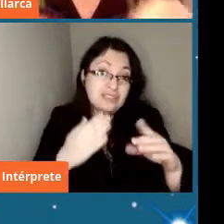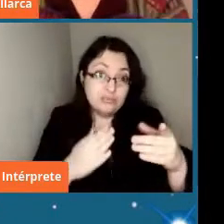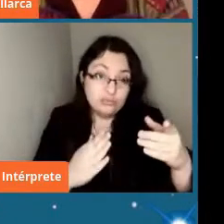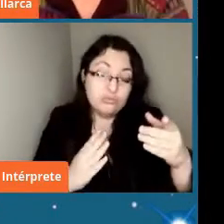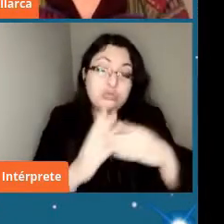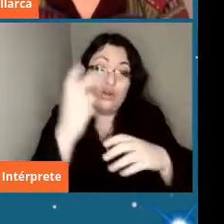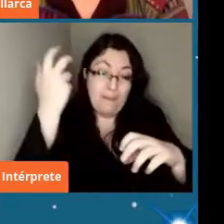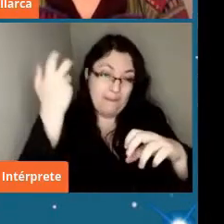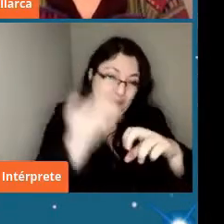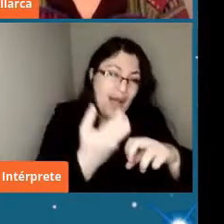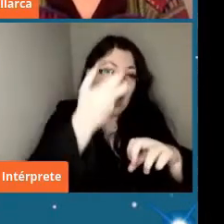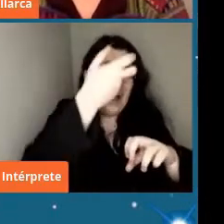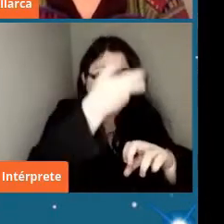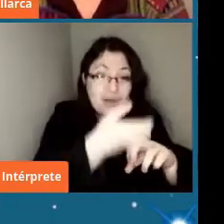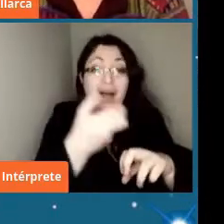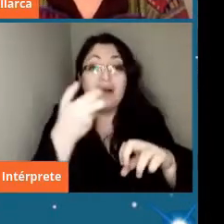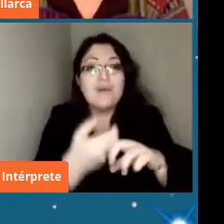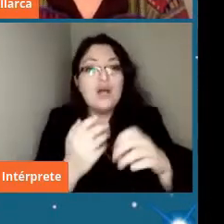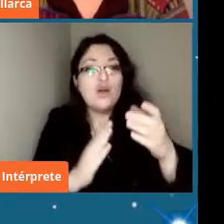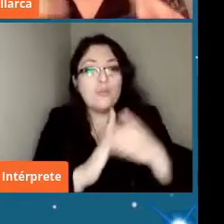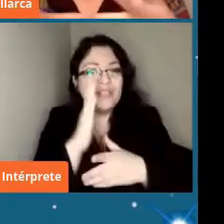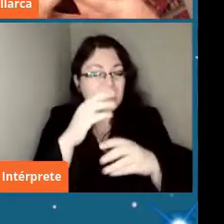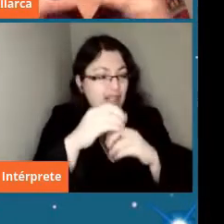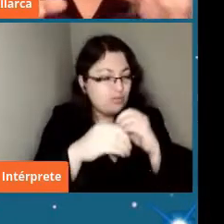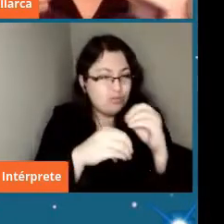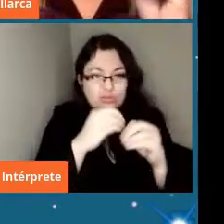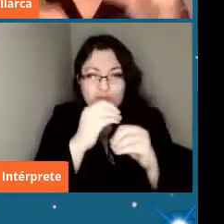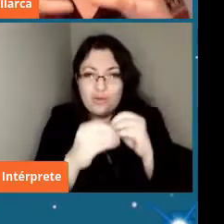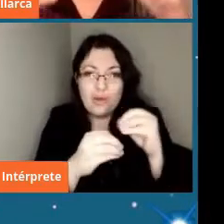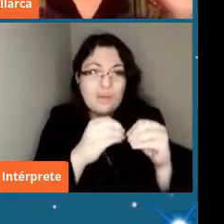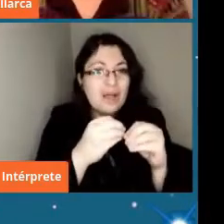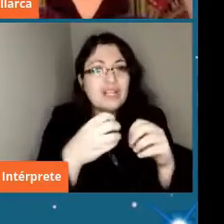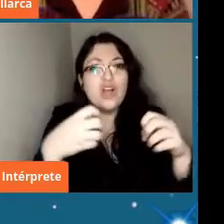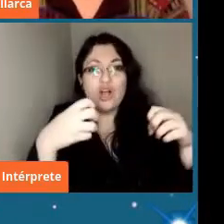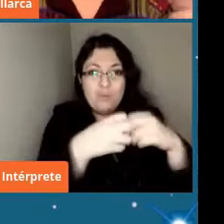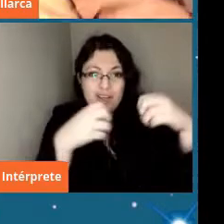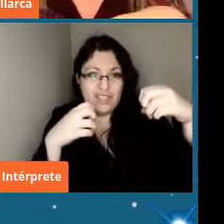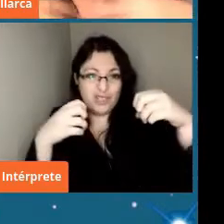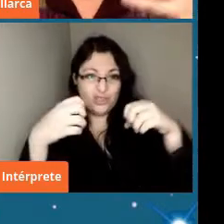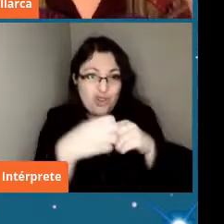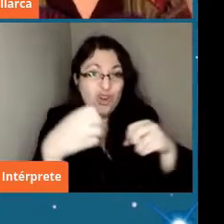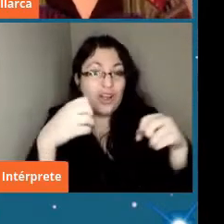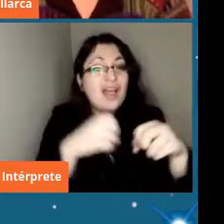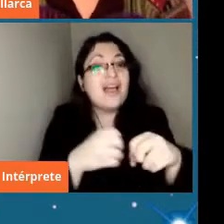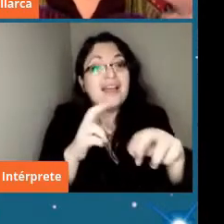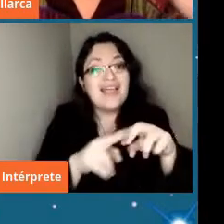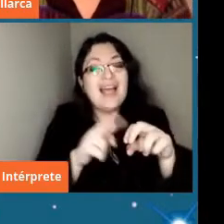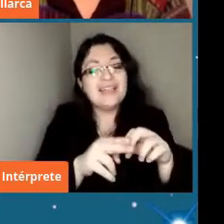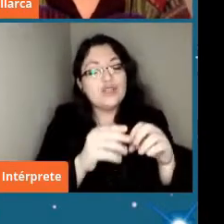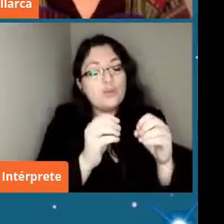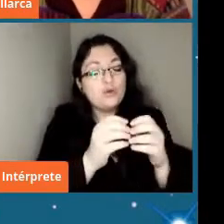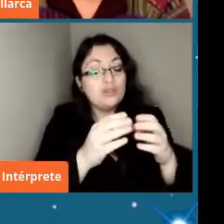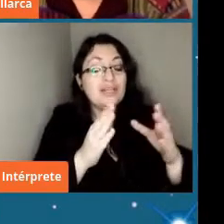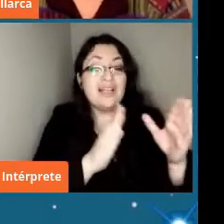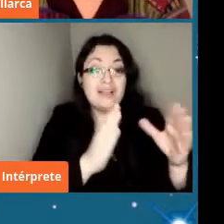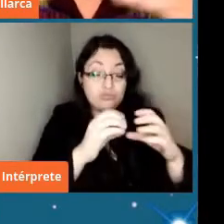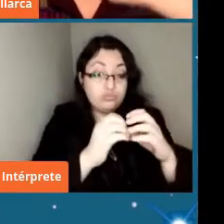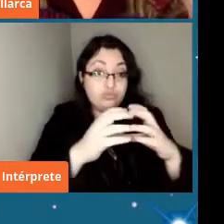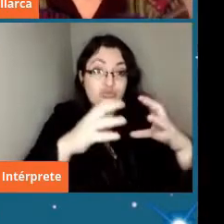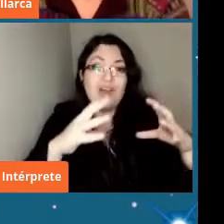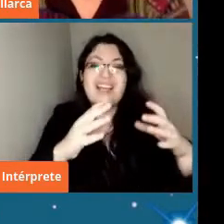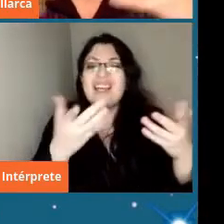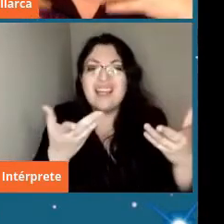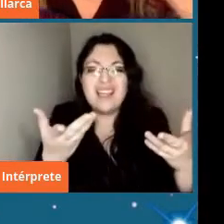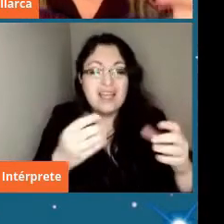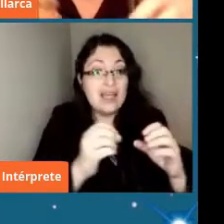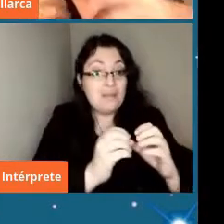esta colisión de partículas que va a generar entonces tamaños jerárquicos y en la medida que el cuerpo sea más grande entonces